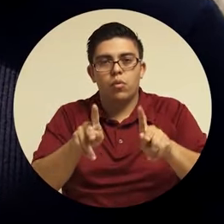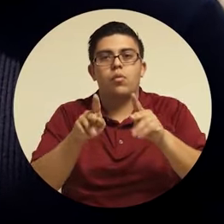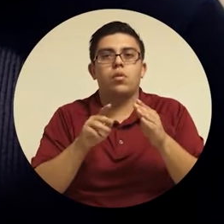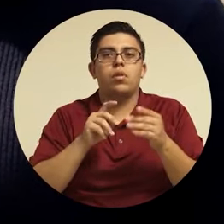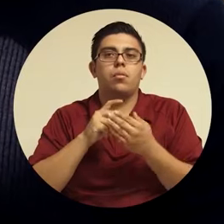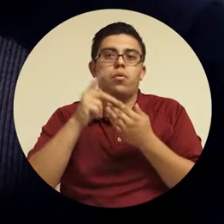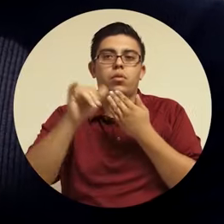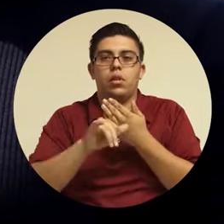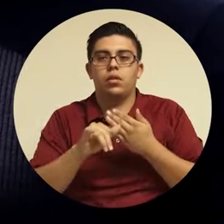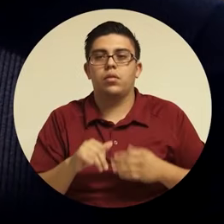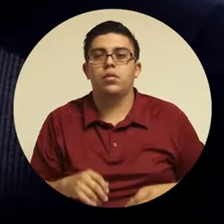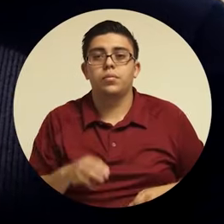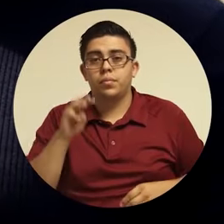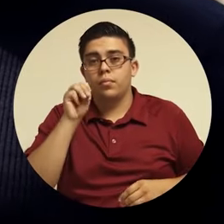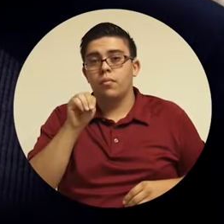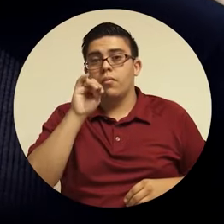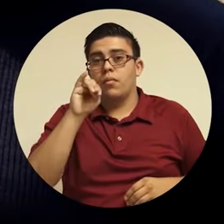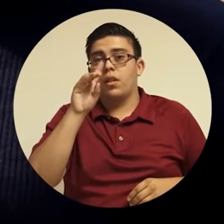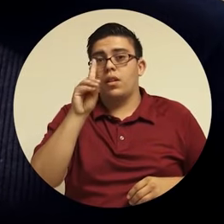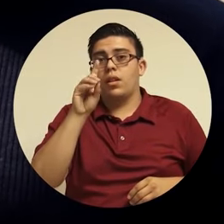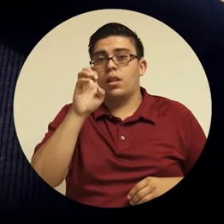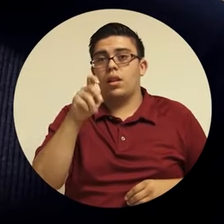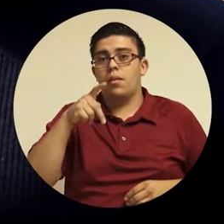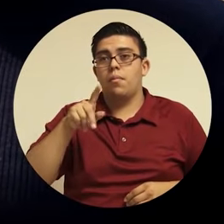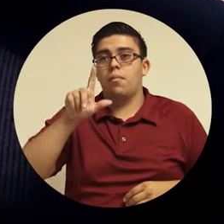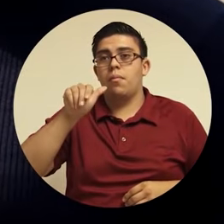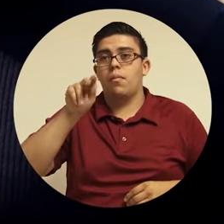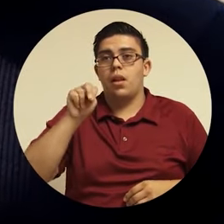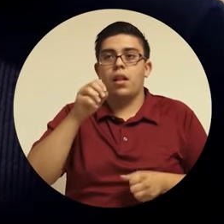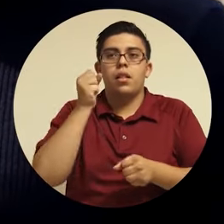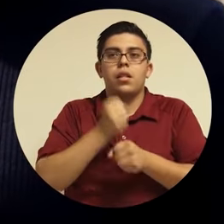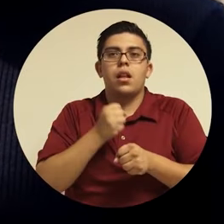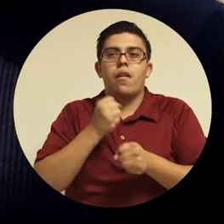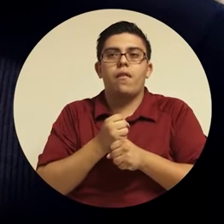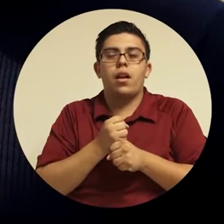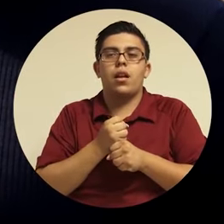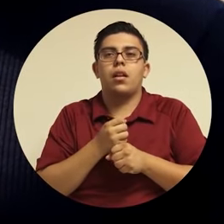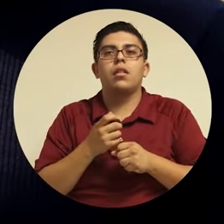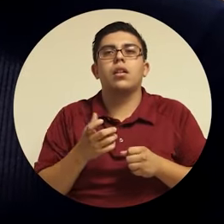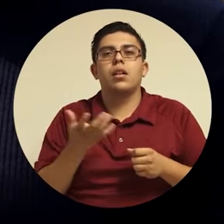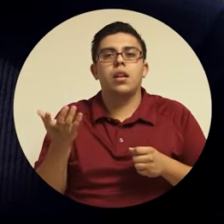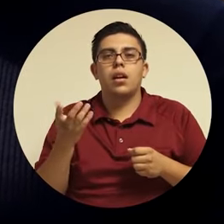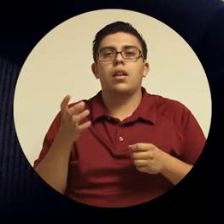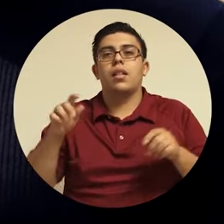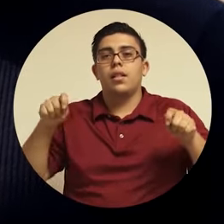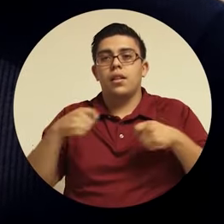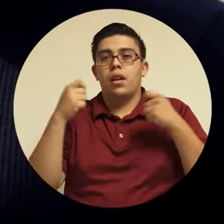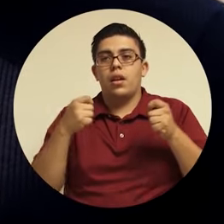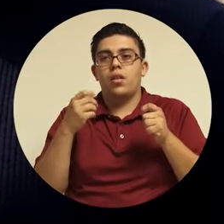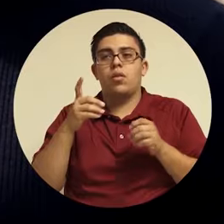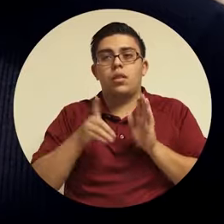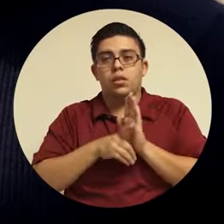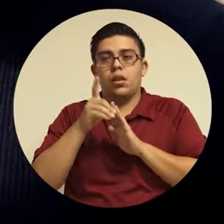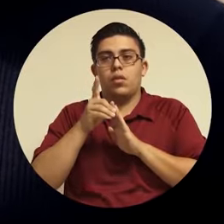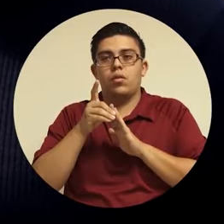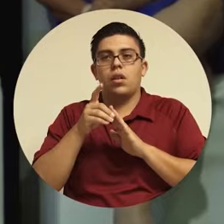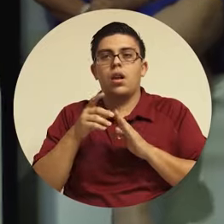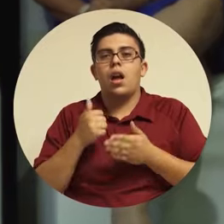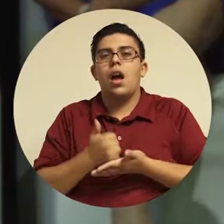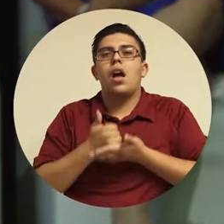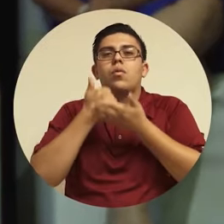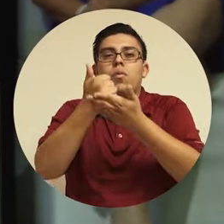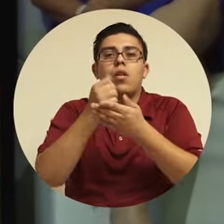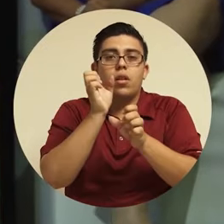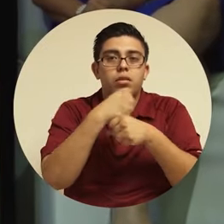instituciones y sobre todo muchos colaboradores para que nos permitan a nosotros todo lo que es la tramitología a nivel de proyectos.